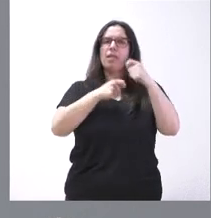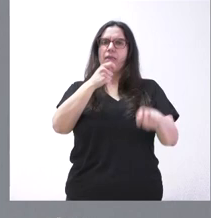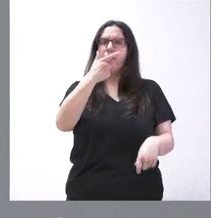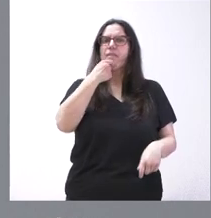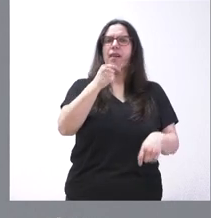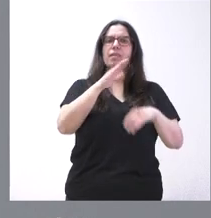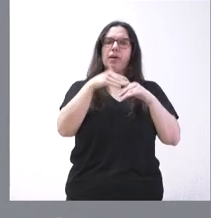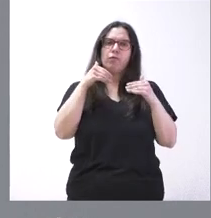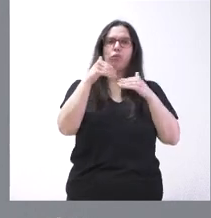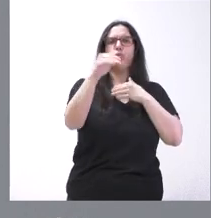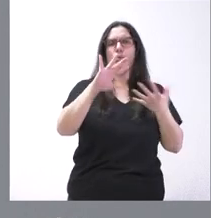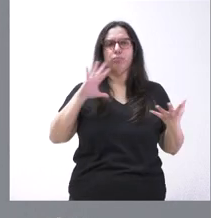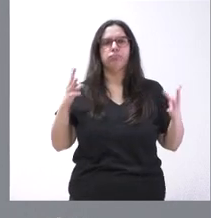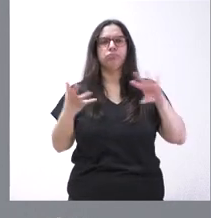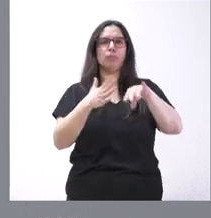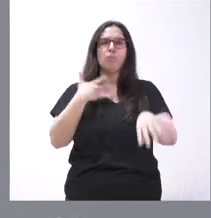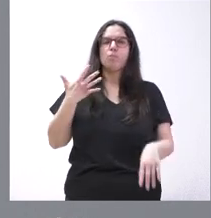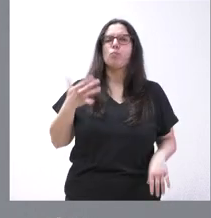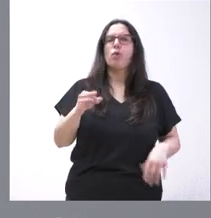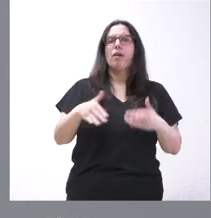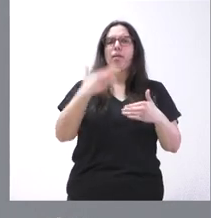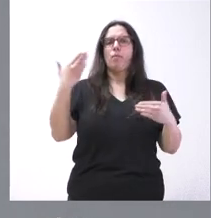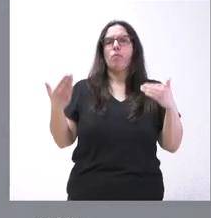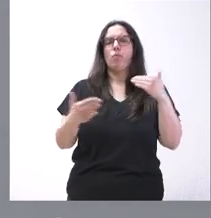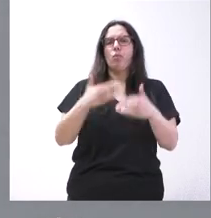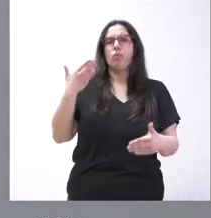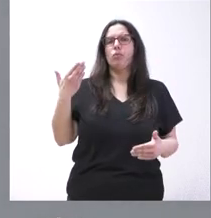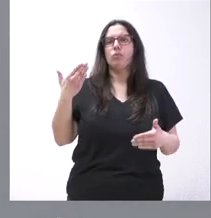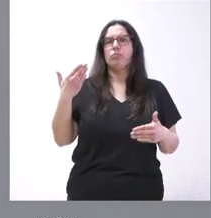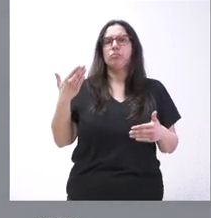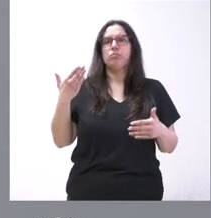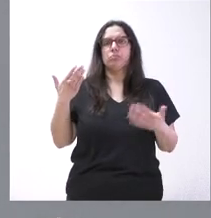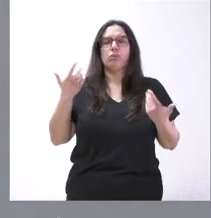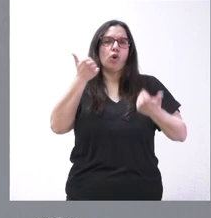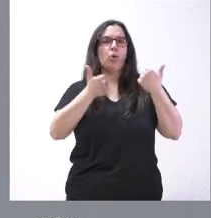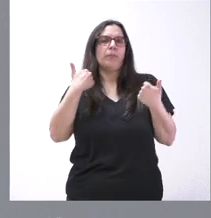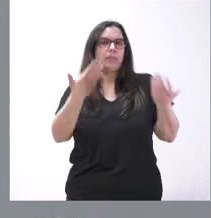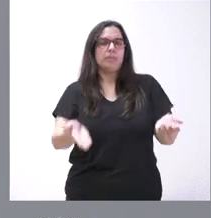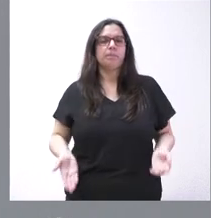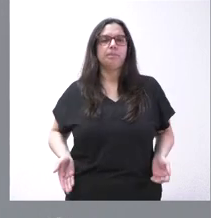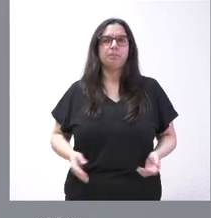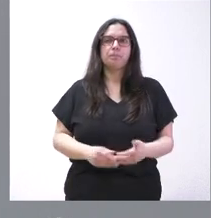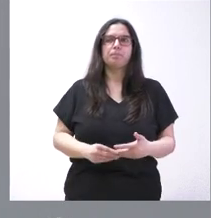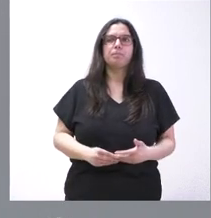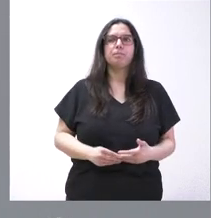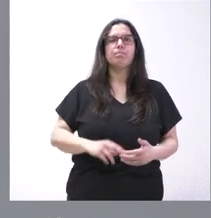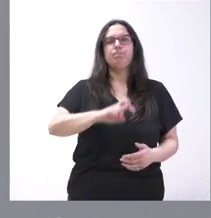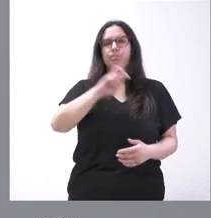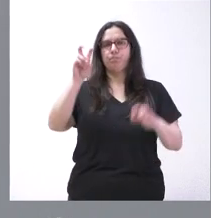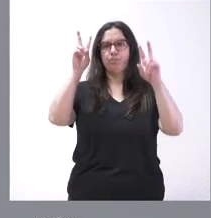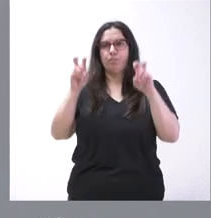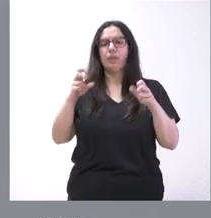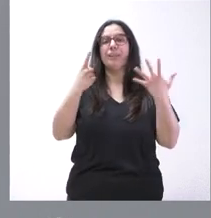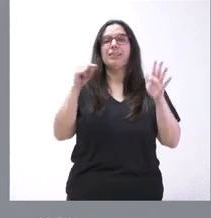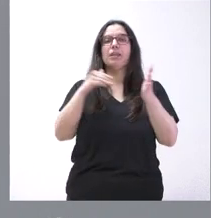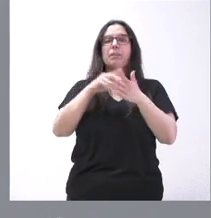que dificulten su transformación, que dificulten su modernización y su competitividad. En otro orden de cosas, 60.000